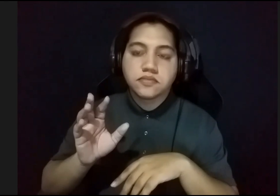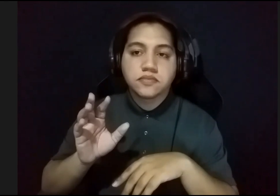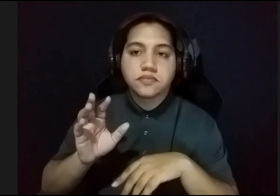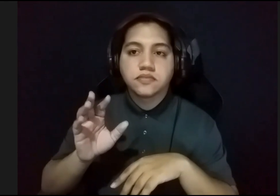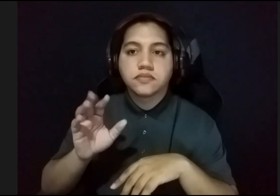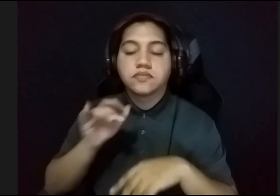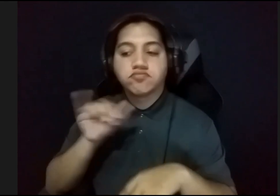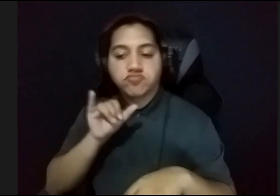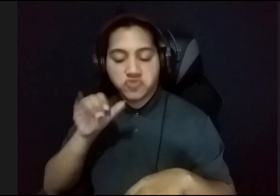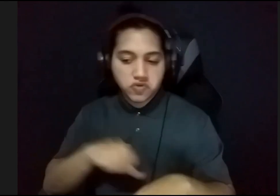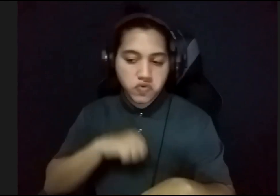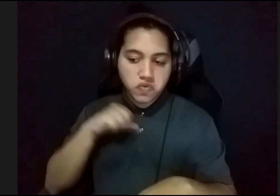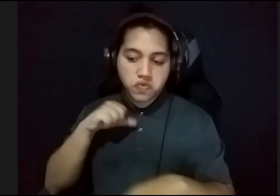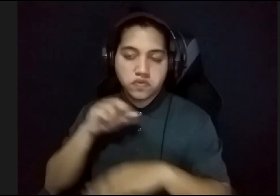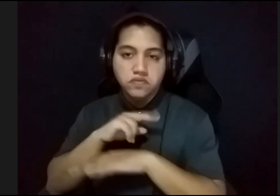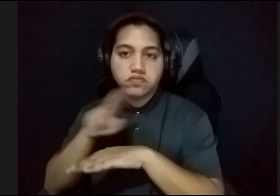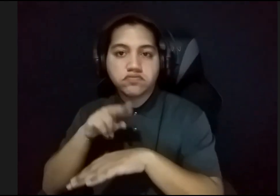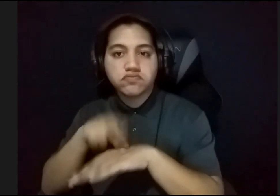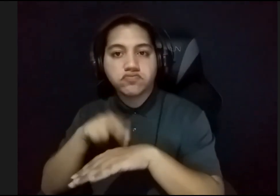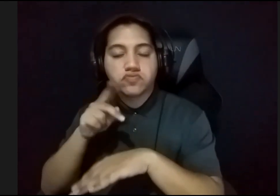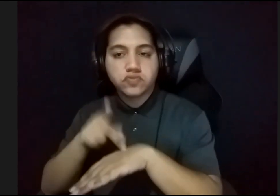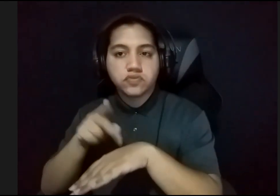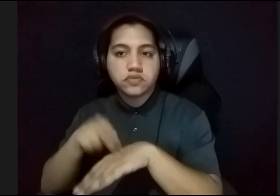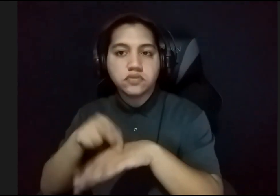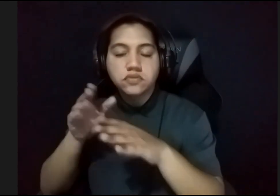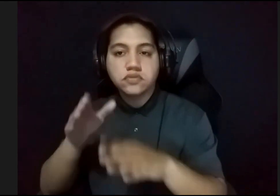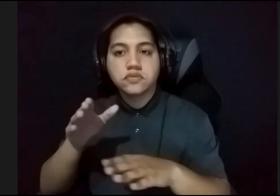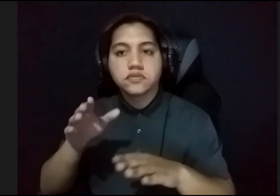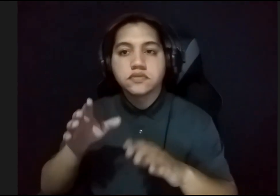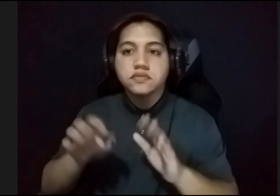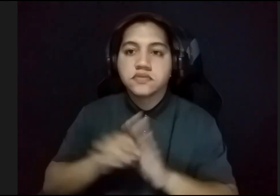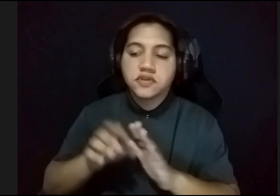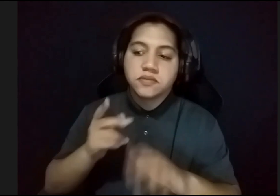puertorriqueño, por eso se hacen películas como La Plaza,